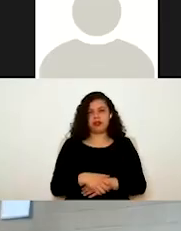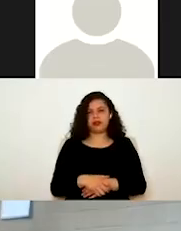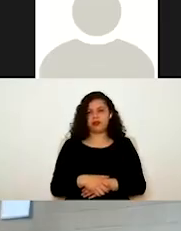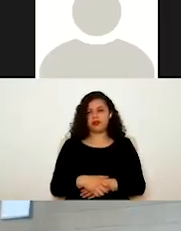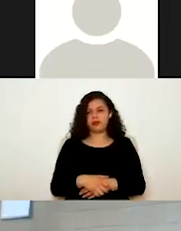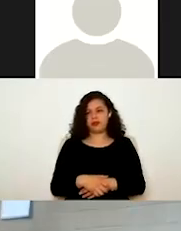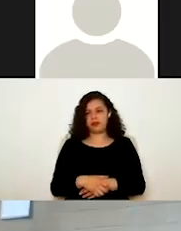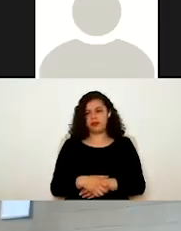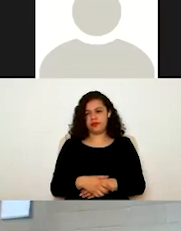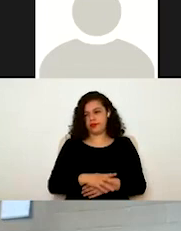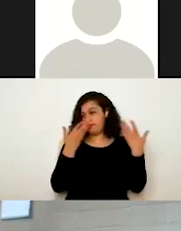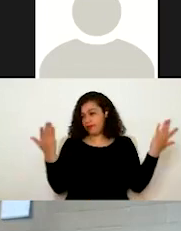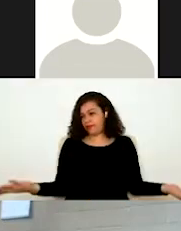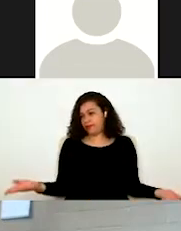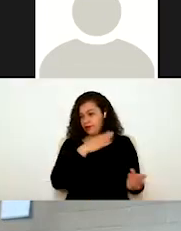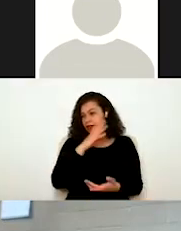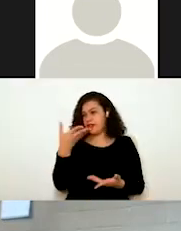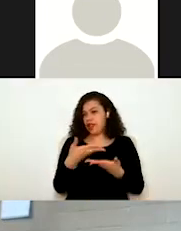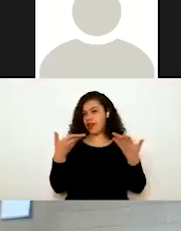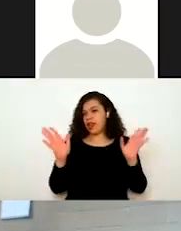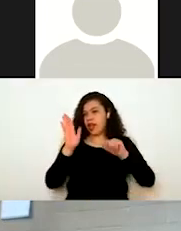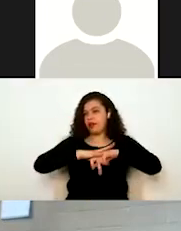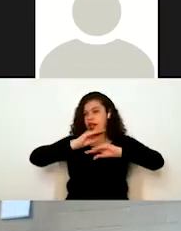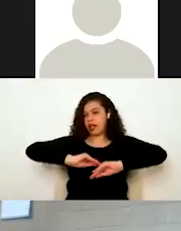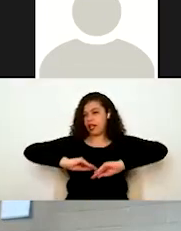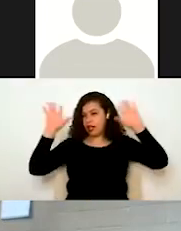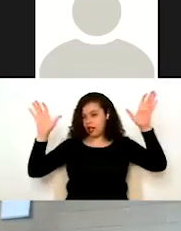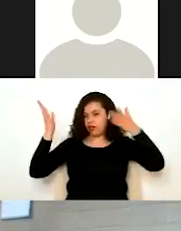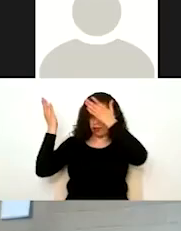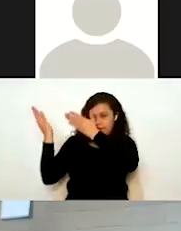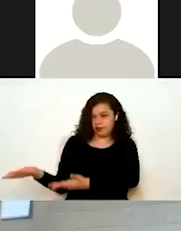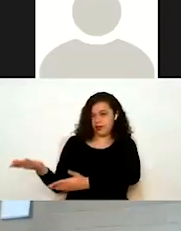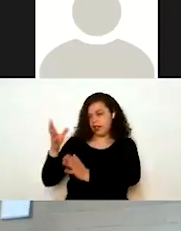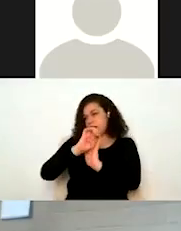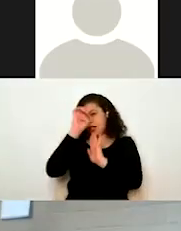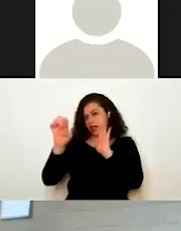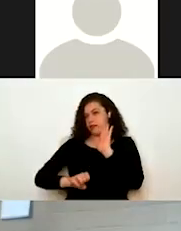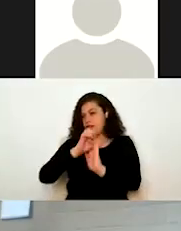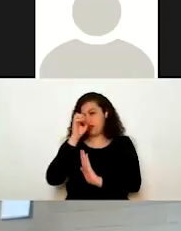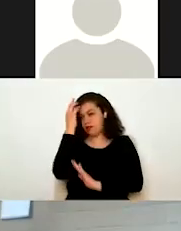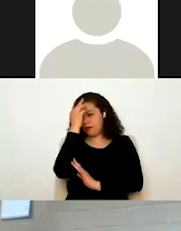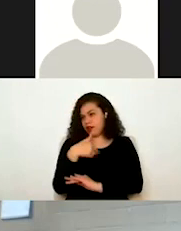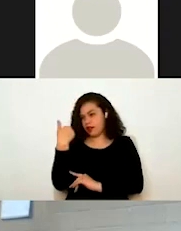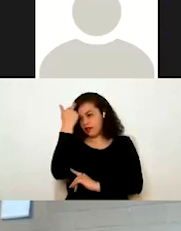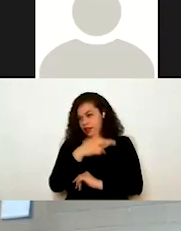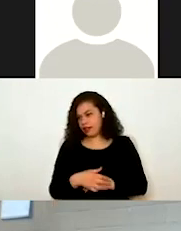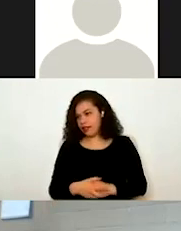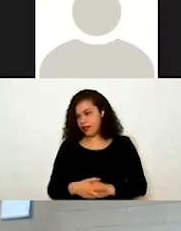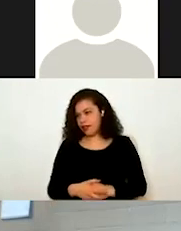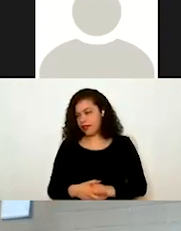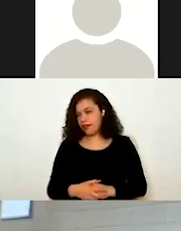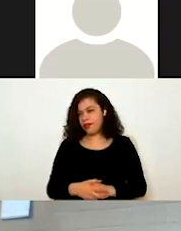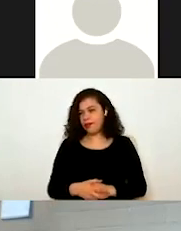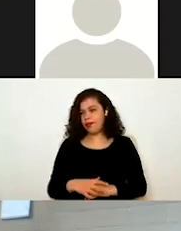Y bueno, ahora sí, para que esto quede un poquito más claro, vamos a ver los ejemplos de todo lo que les he